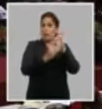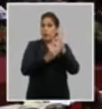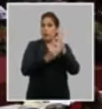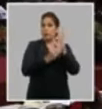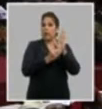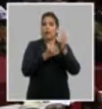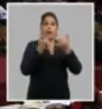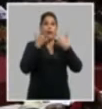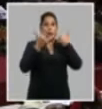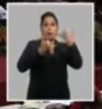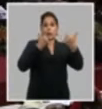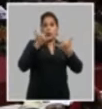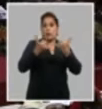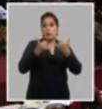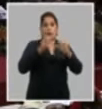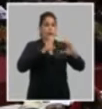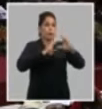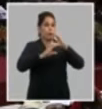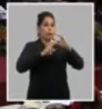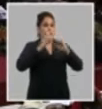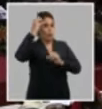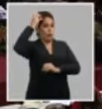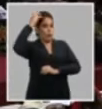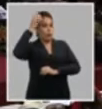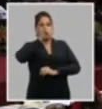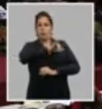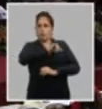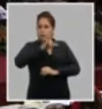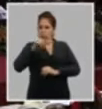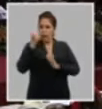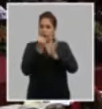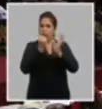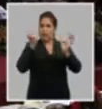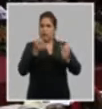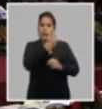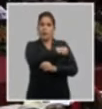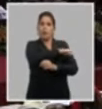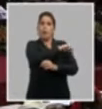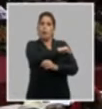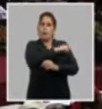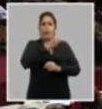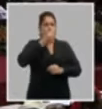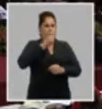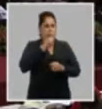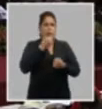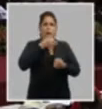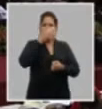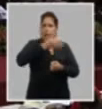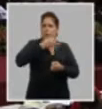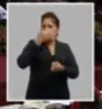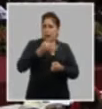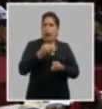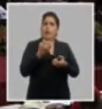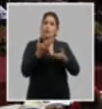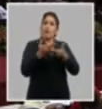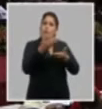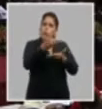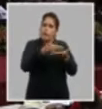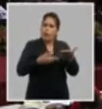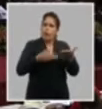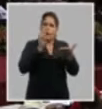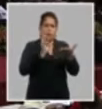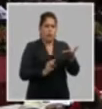de comunicación del estado y el gobierno garantizar el acceso al pueblo a una información